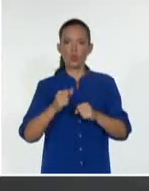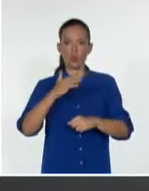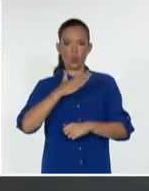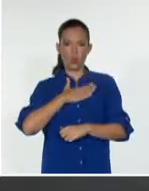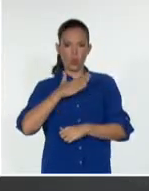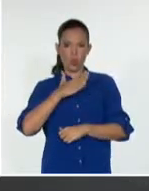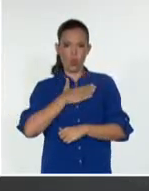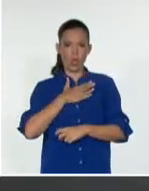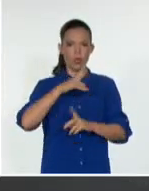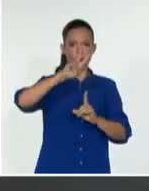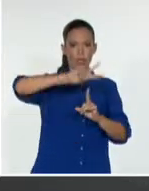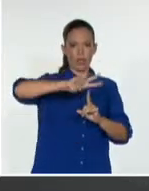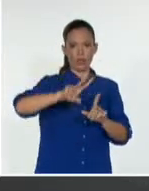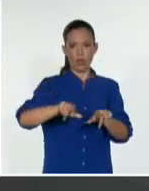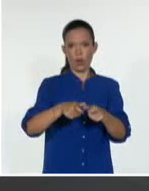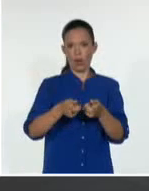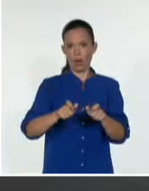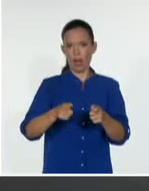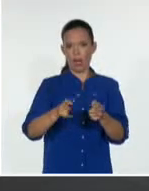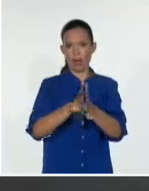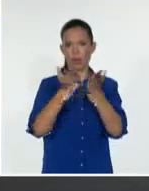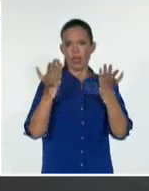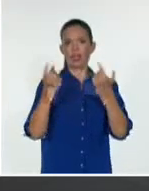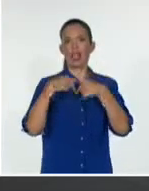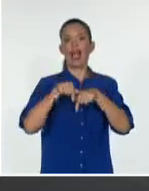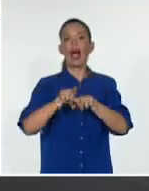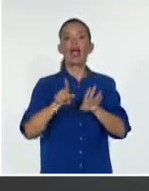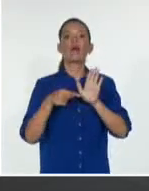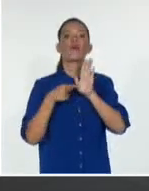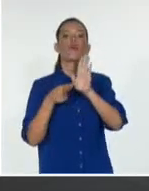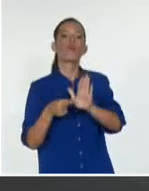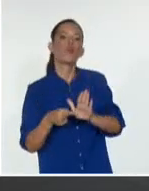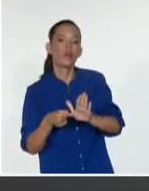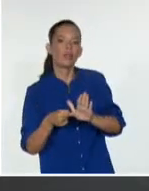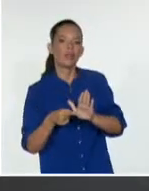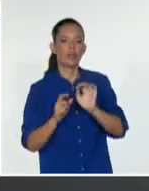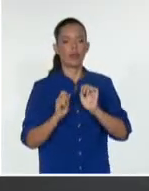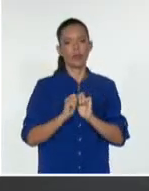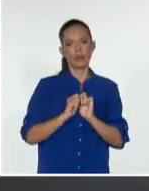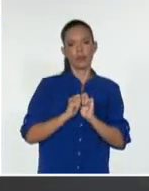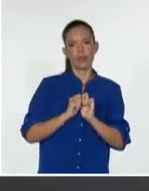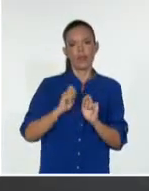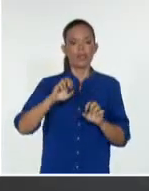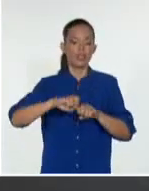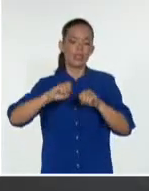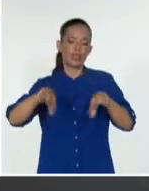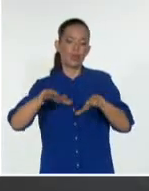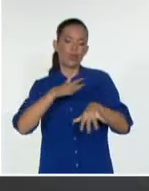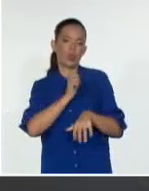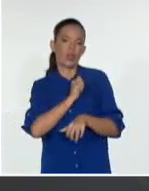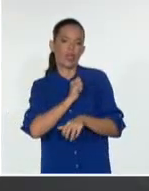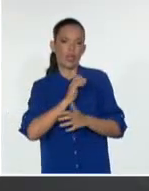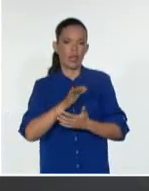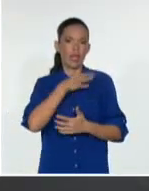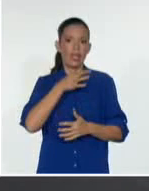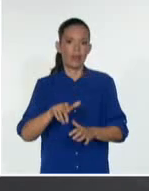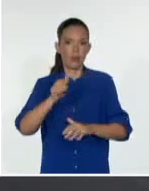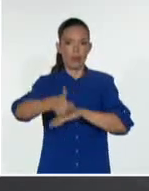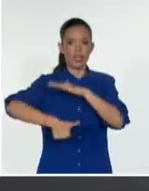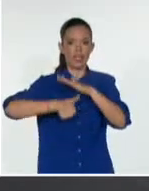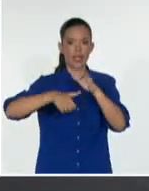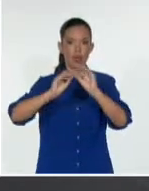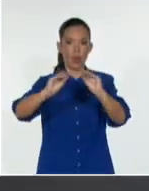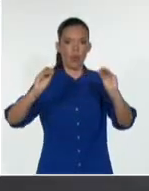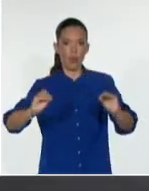medios de comunicación, que te cuentan el cuento bien reinterpretado. Por ejemplo, si Petro convoca a una marcha, el centro de atención